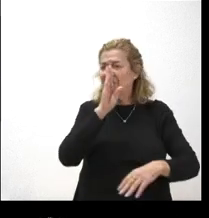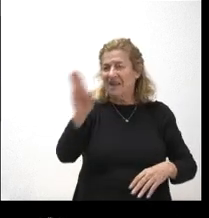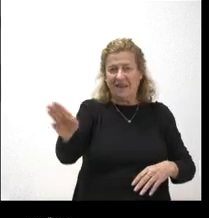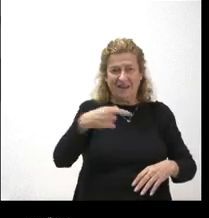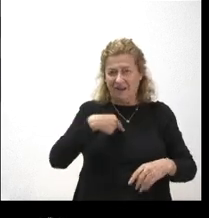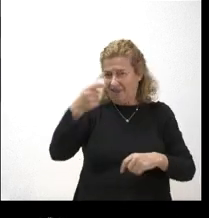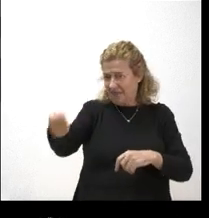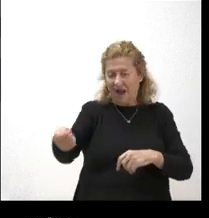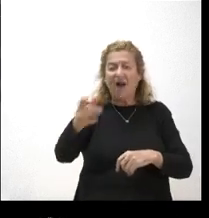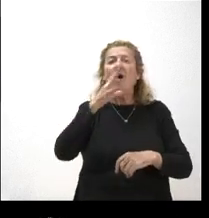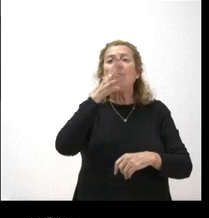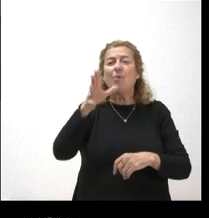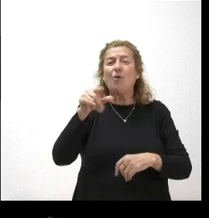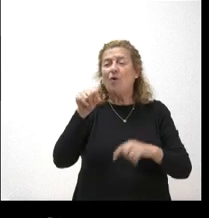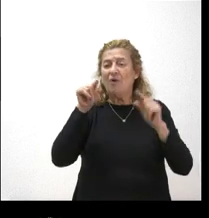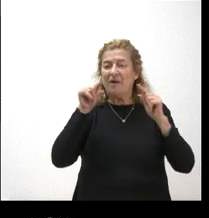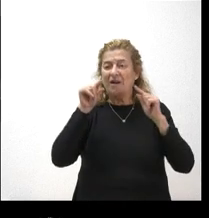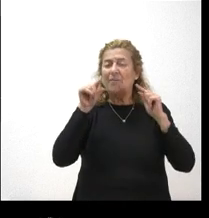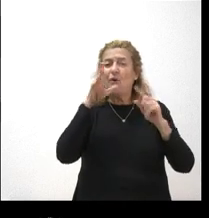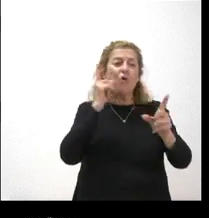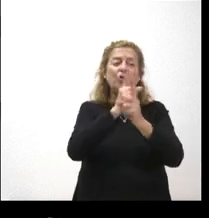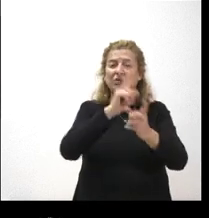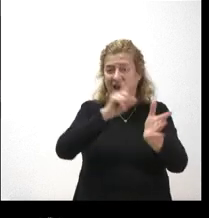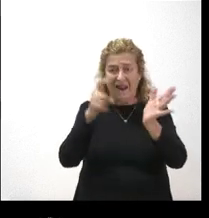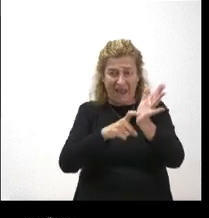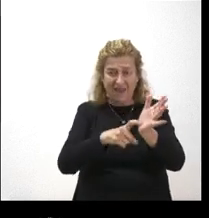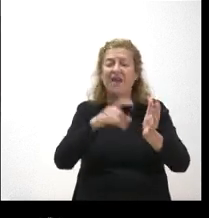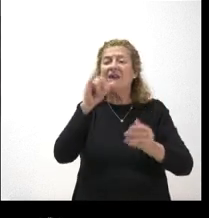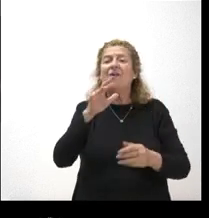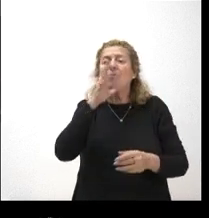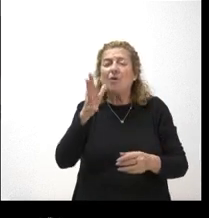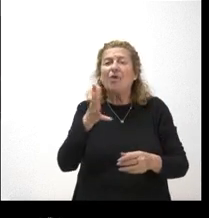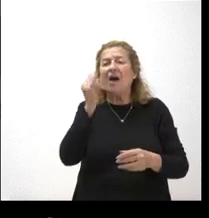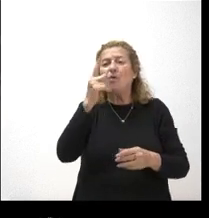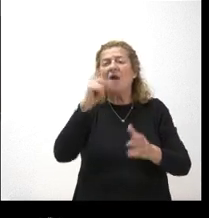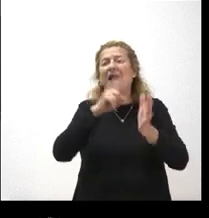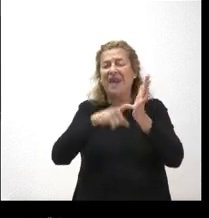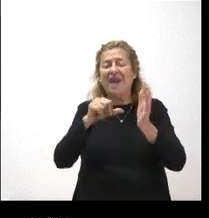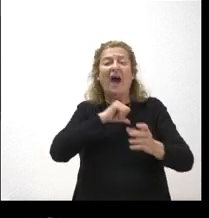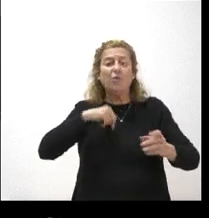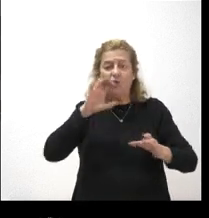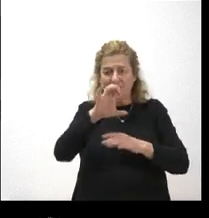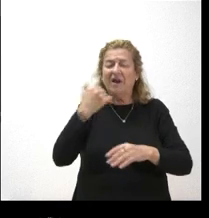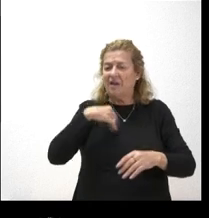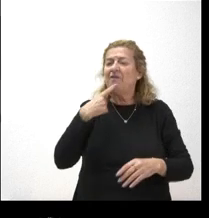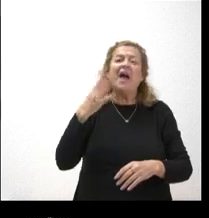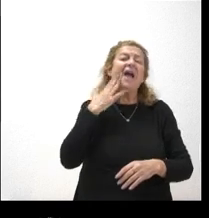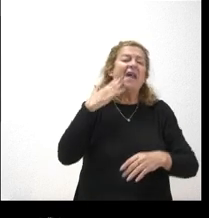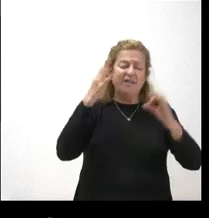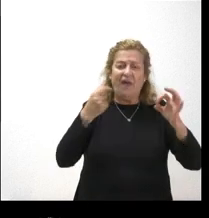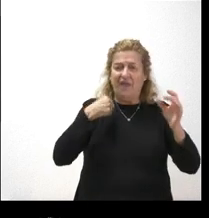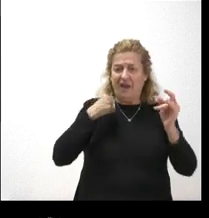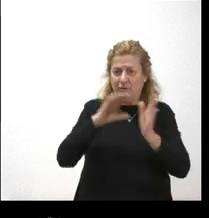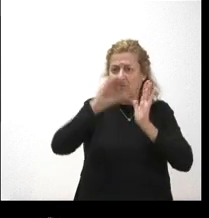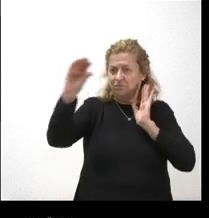ofrecido por estar por ser contraria a la ley y porque hay una ley autonómica que ya les garantiza un dinero que